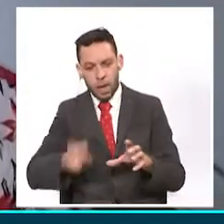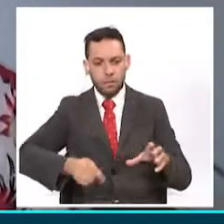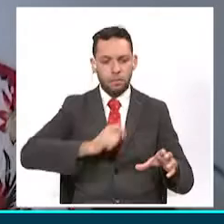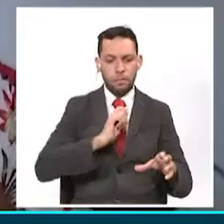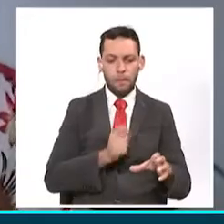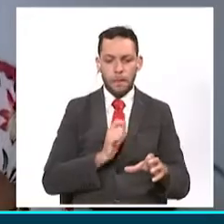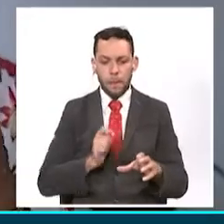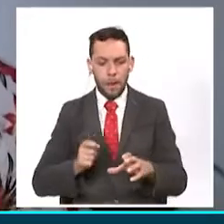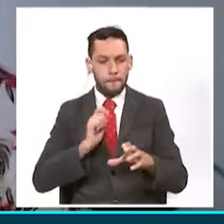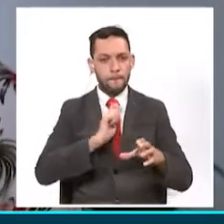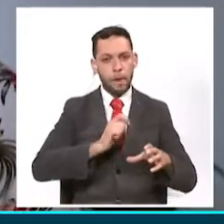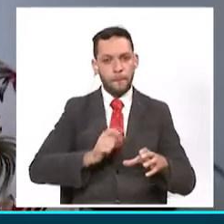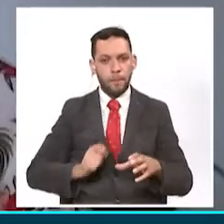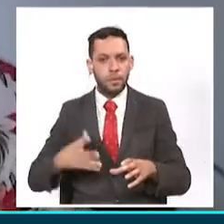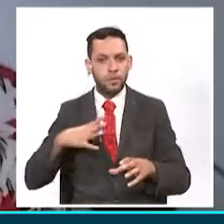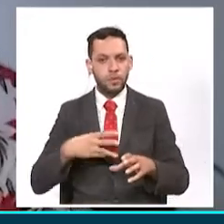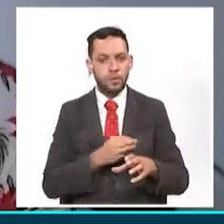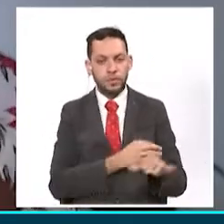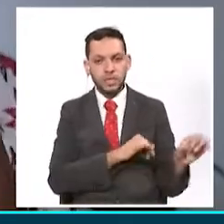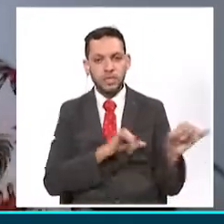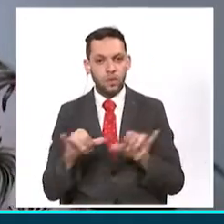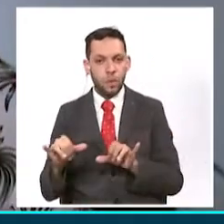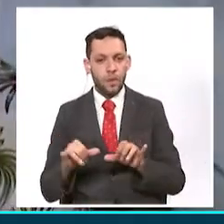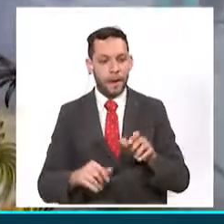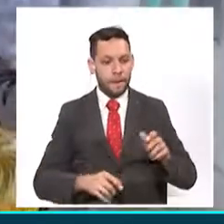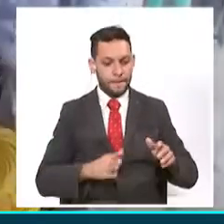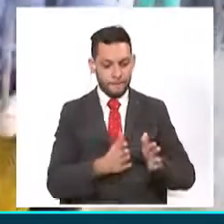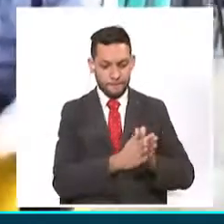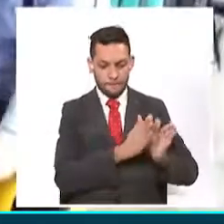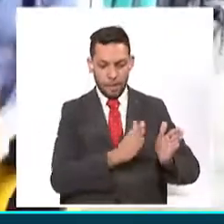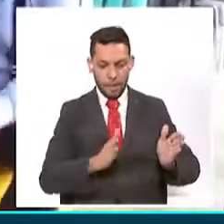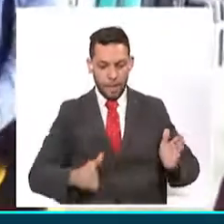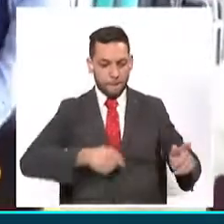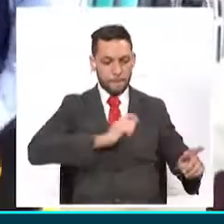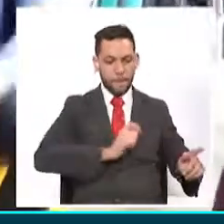tuborimba, que es la emulación de una marimba pero con tubos de PVC.